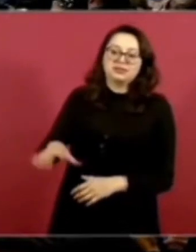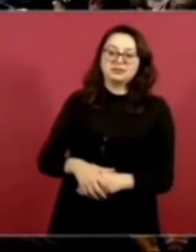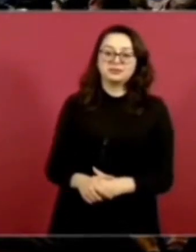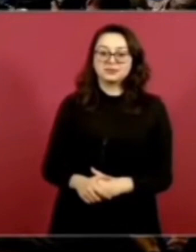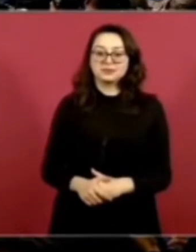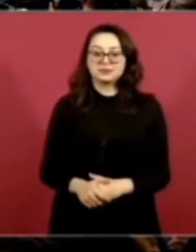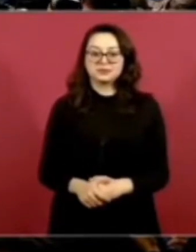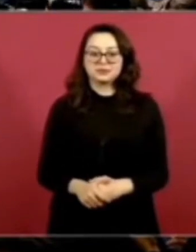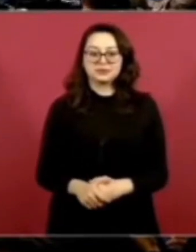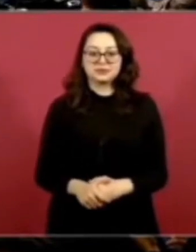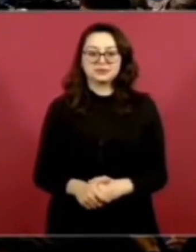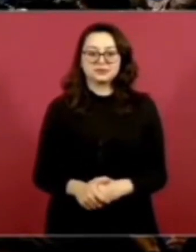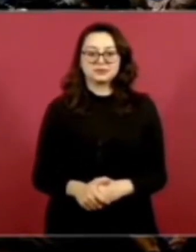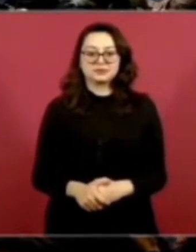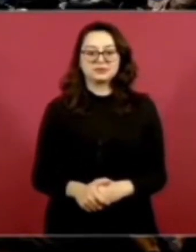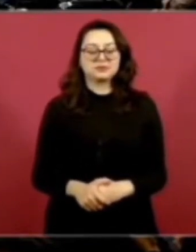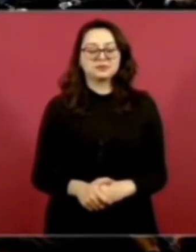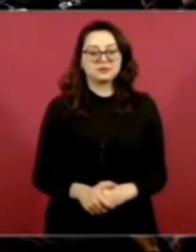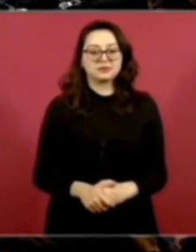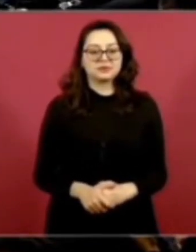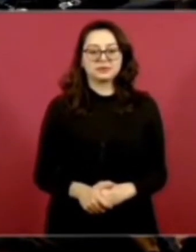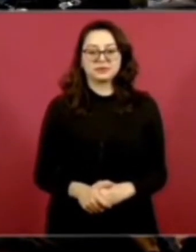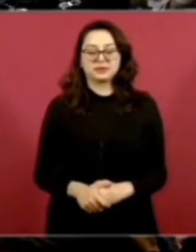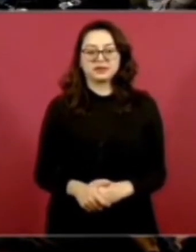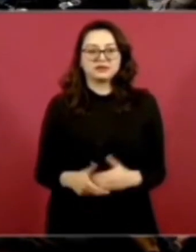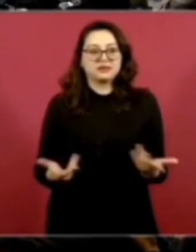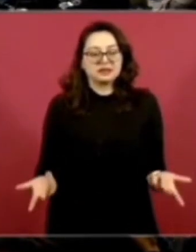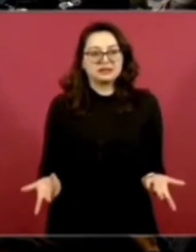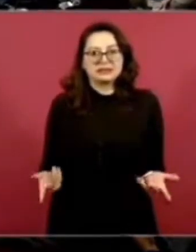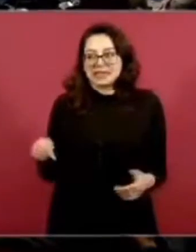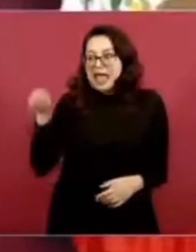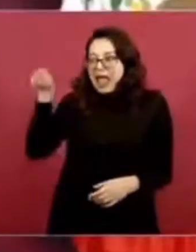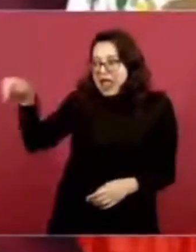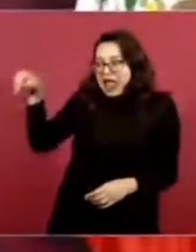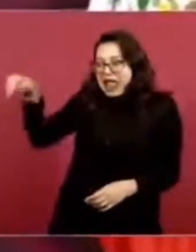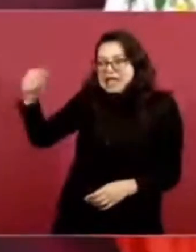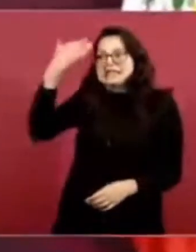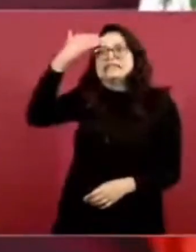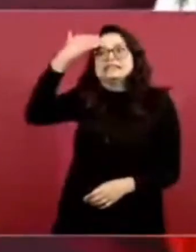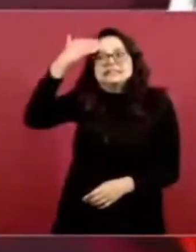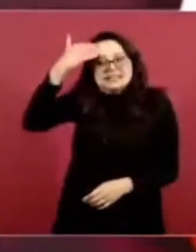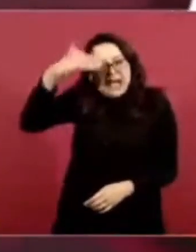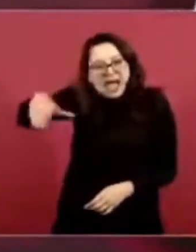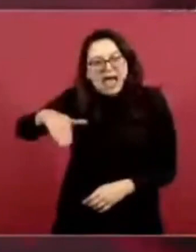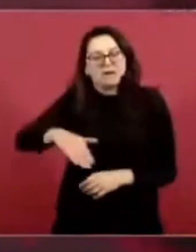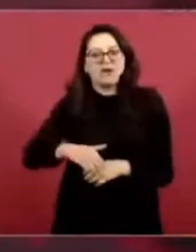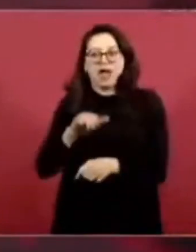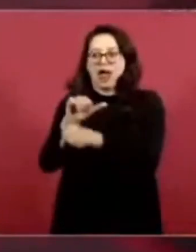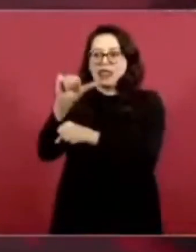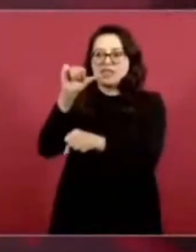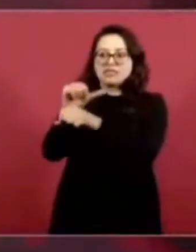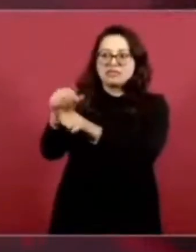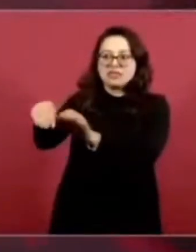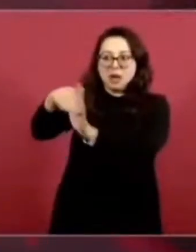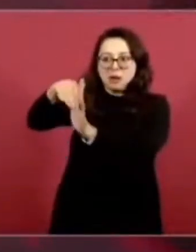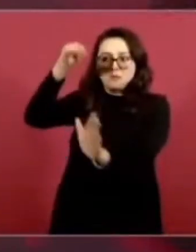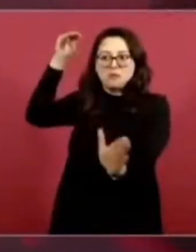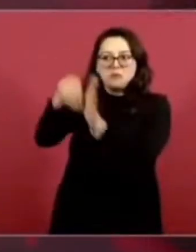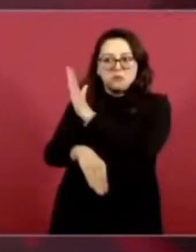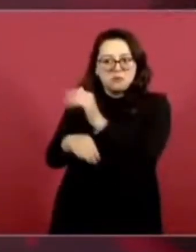Ese es que decía. Este triunfo. a sabe perfectamente que para que